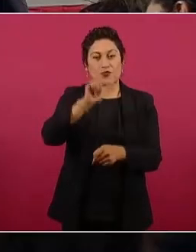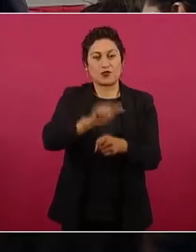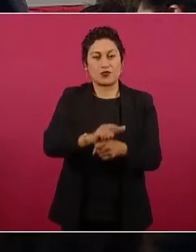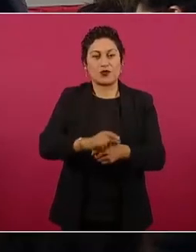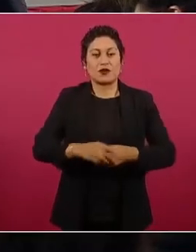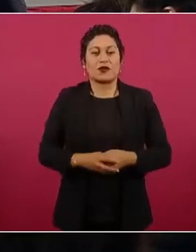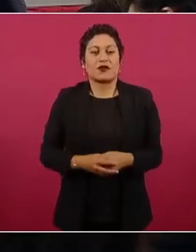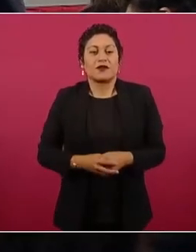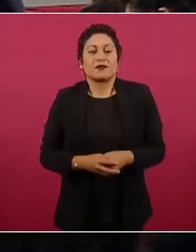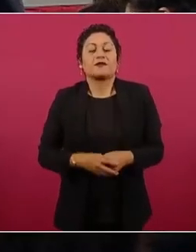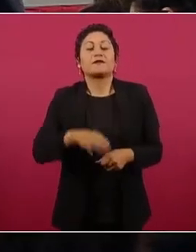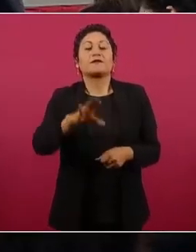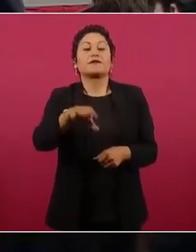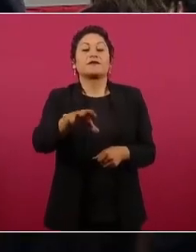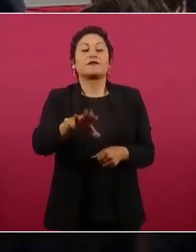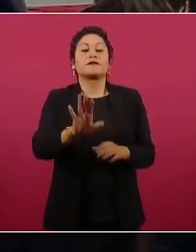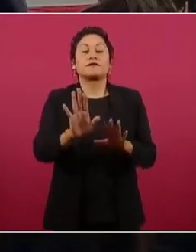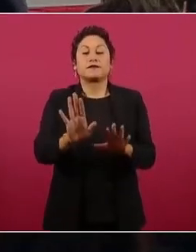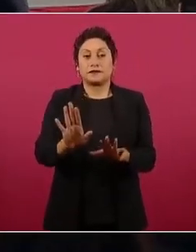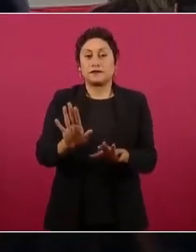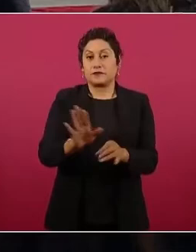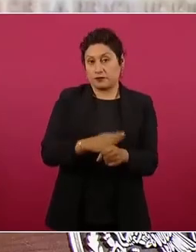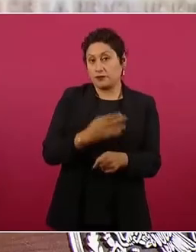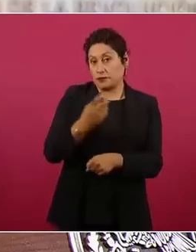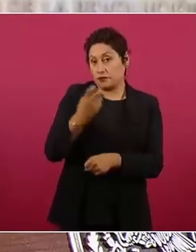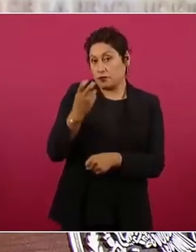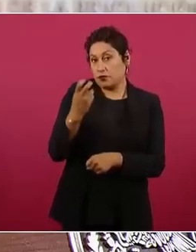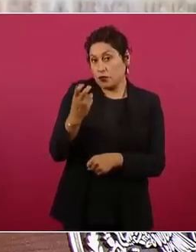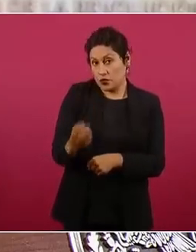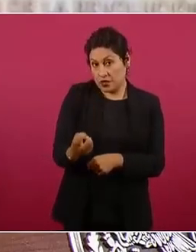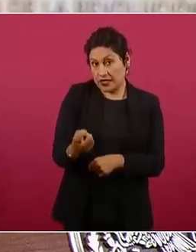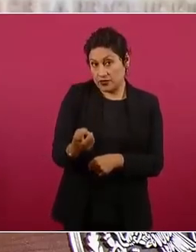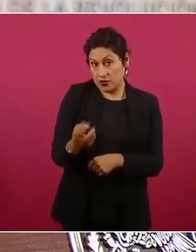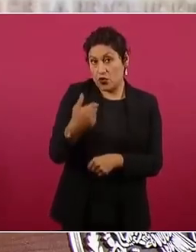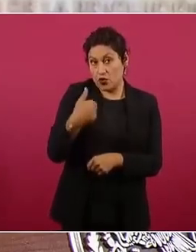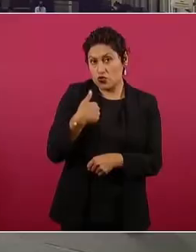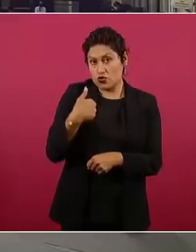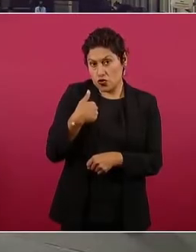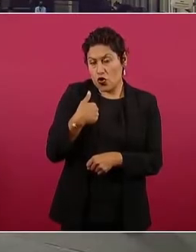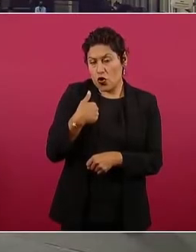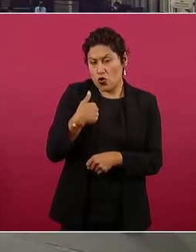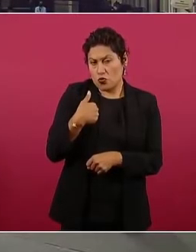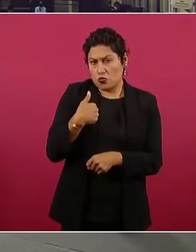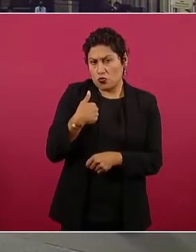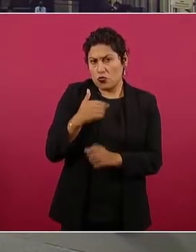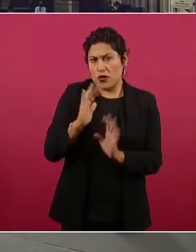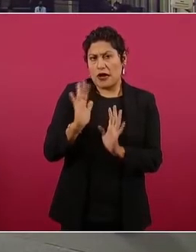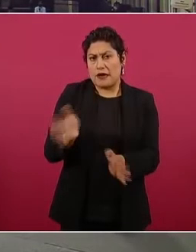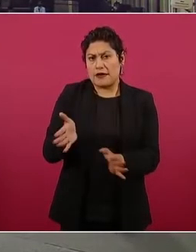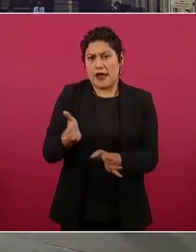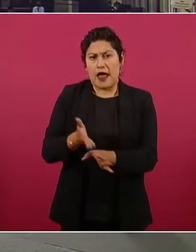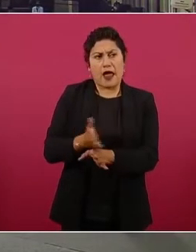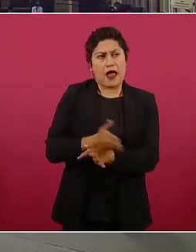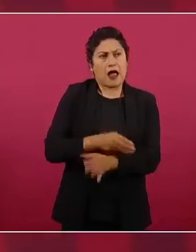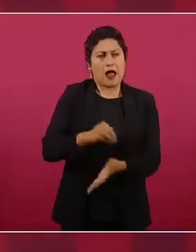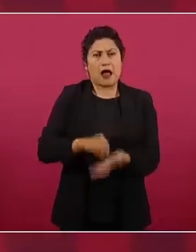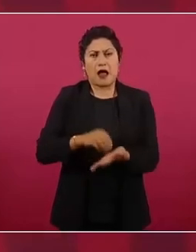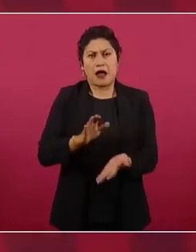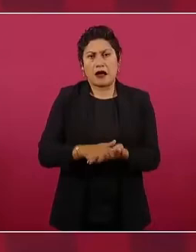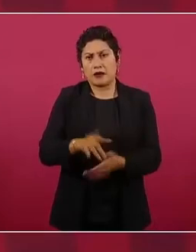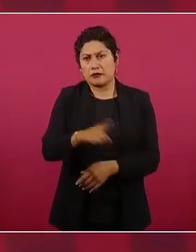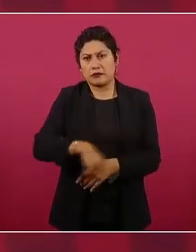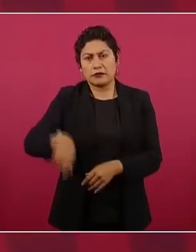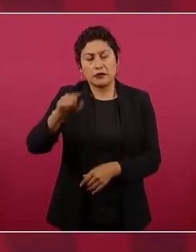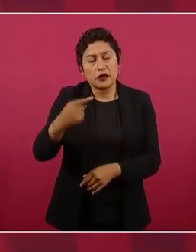Presidente, nada más. Aún así se van a estar acordando de mí, ¿no? Entonces, me